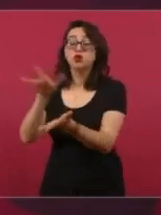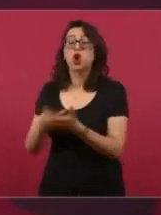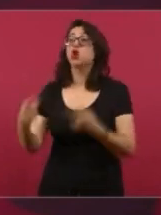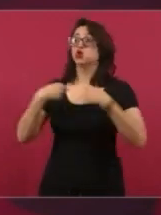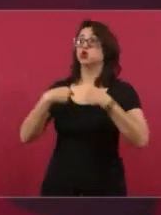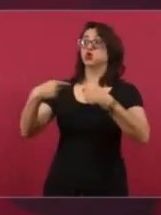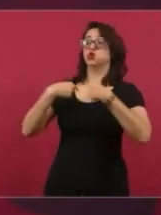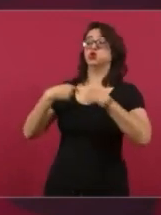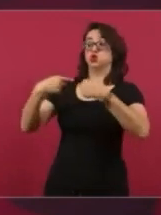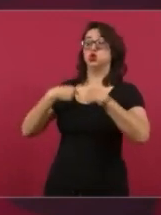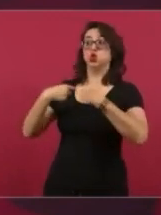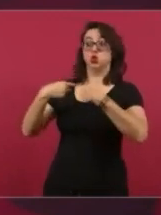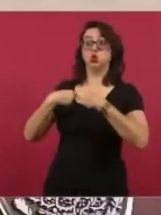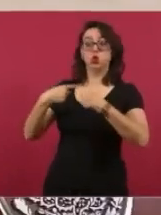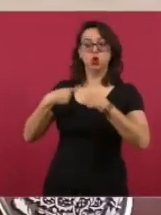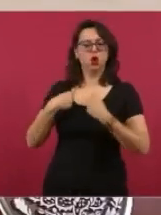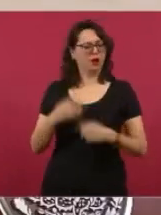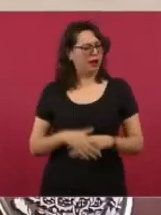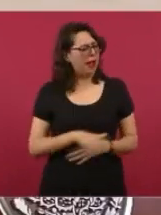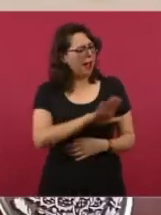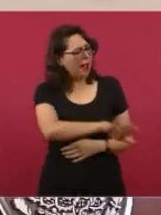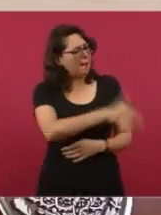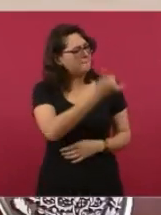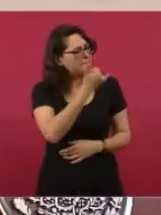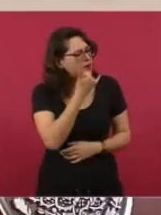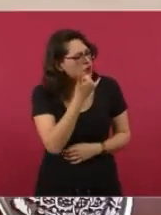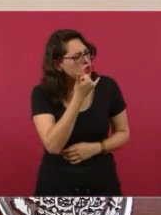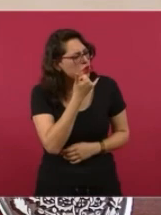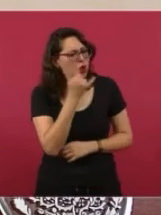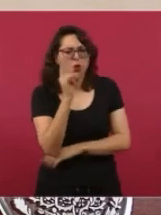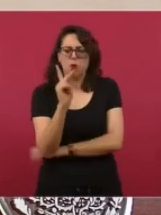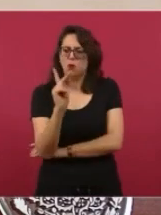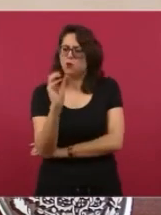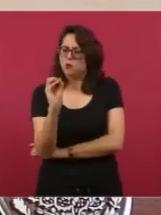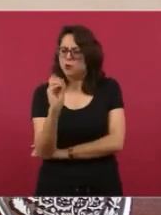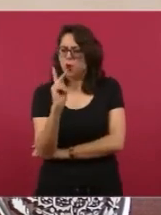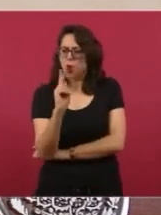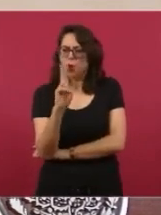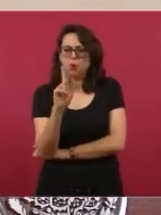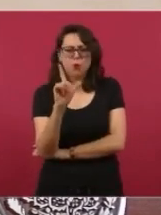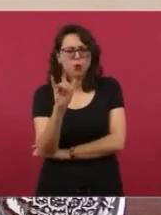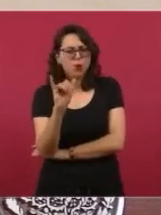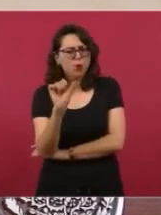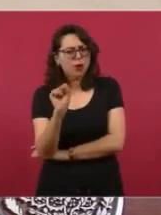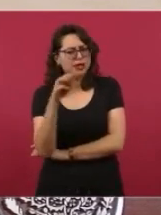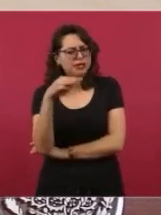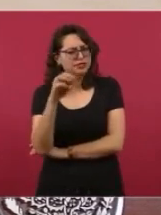porque antes me acusaban de populista.